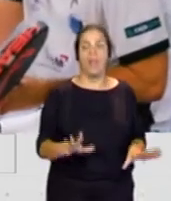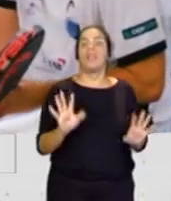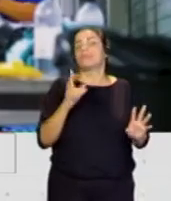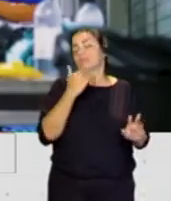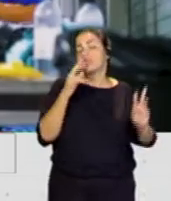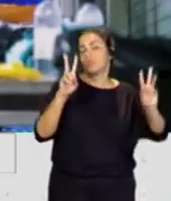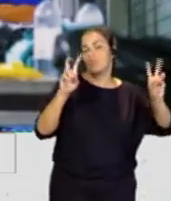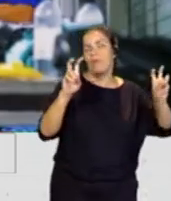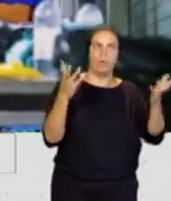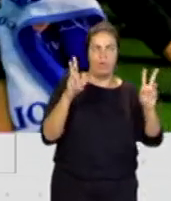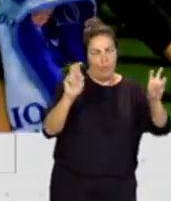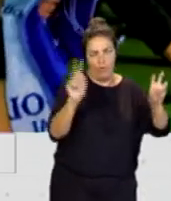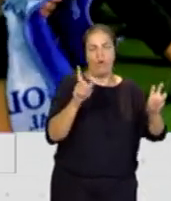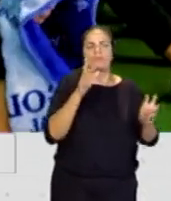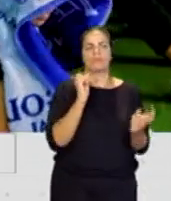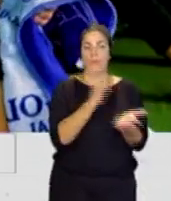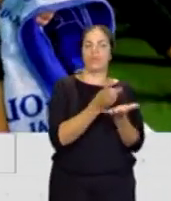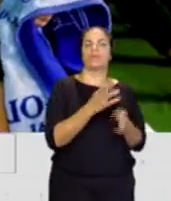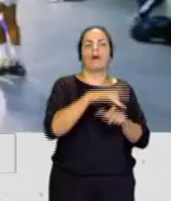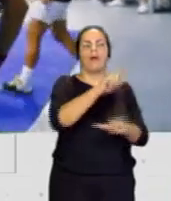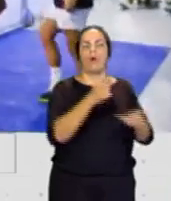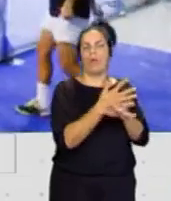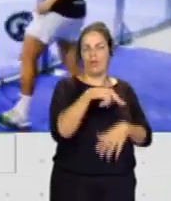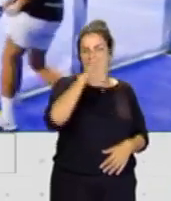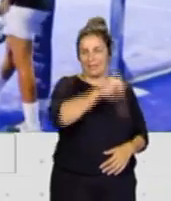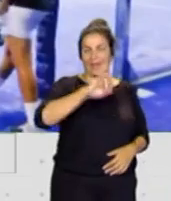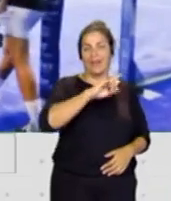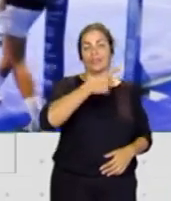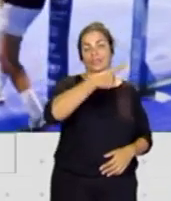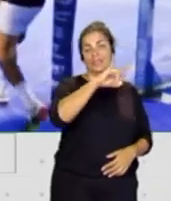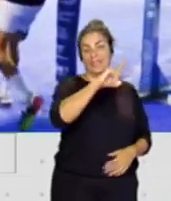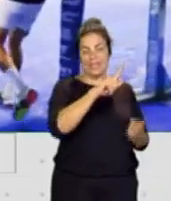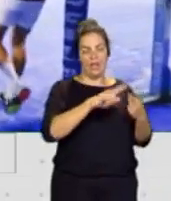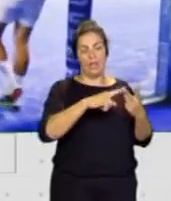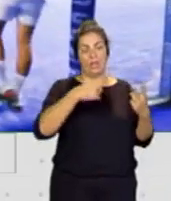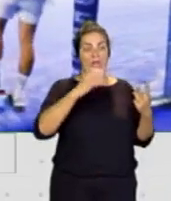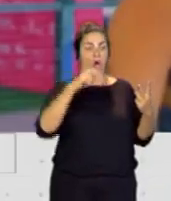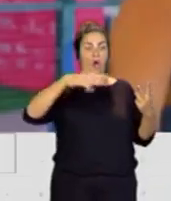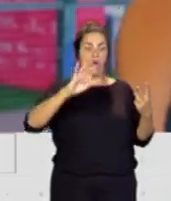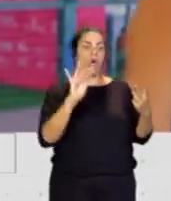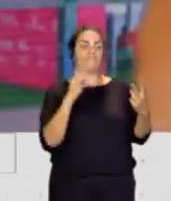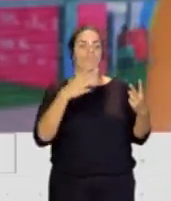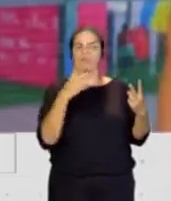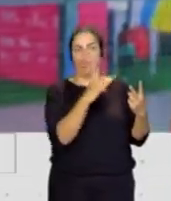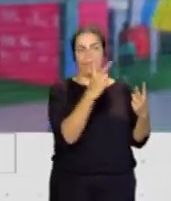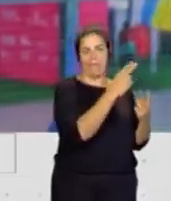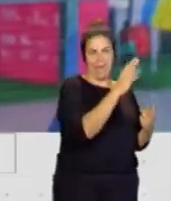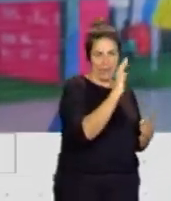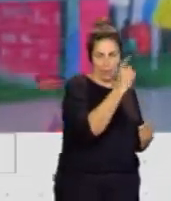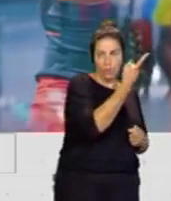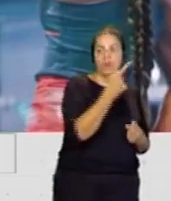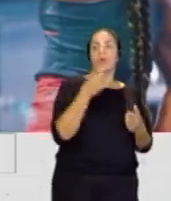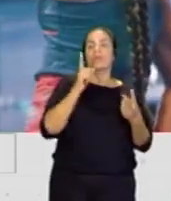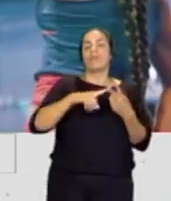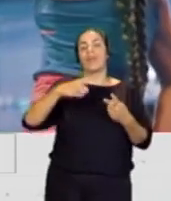novedad, bueno, como novedad, como apuesta a los jugadores canarios que está Diego Gil y Ño Joffre que están de pareja número uno, Marcos Córdoba que está de pareja número dos en